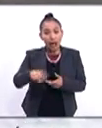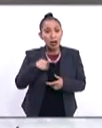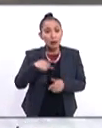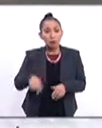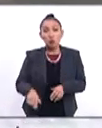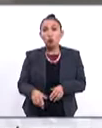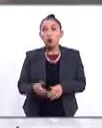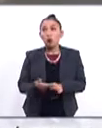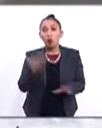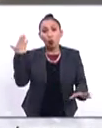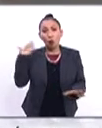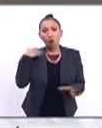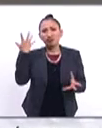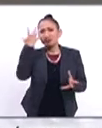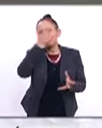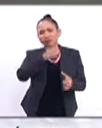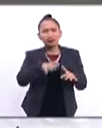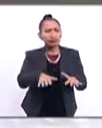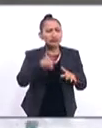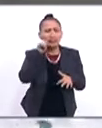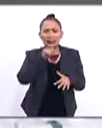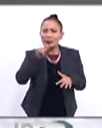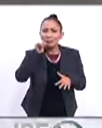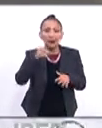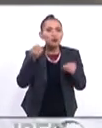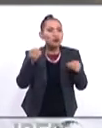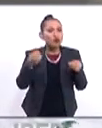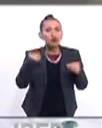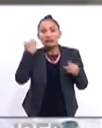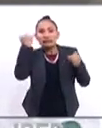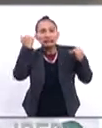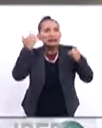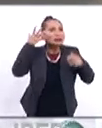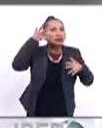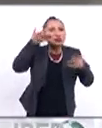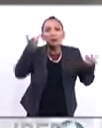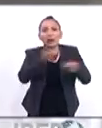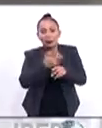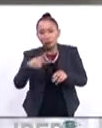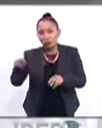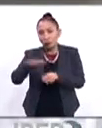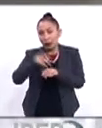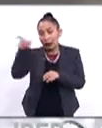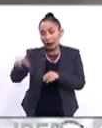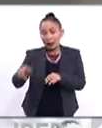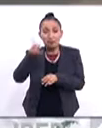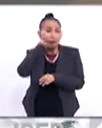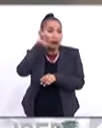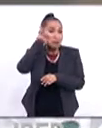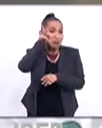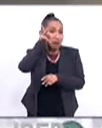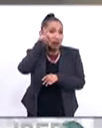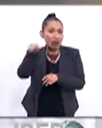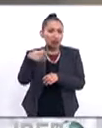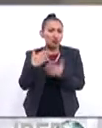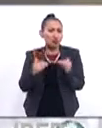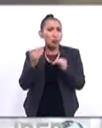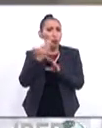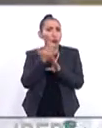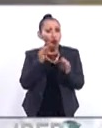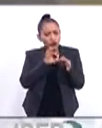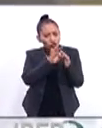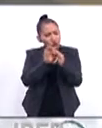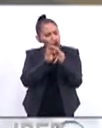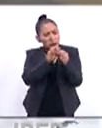muy coloridos siempre con altas expectativas ya que el Papa Francisco pues es un pontífice muy